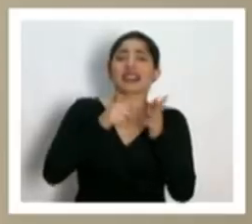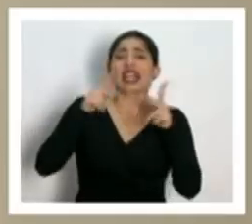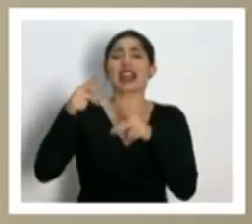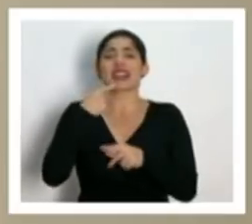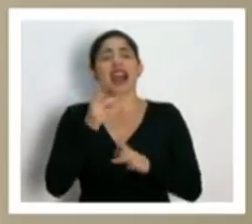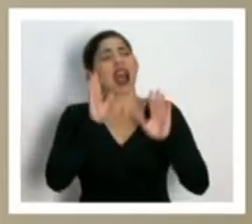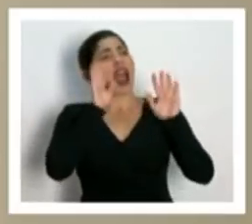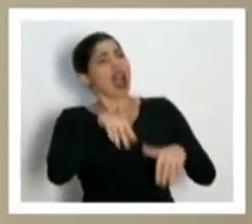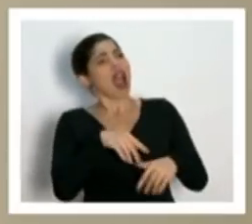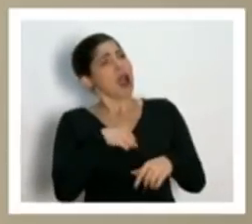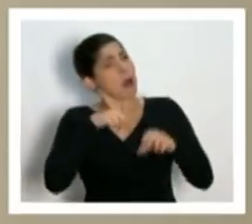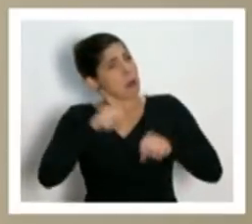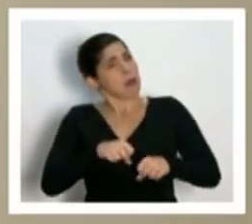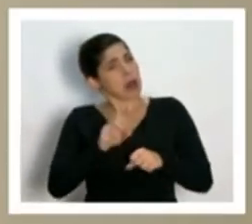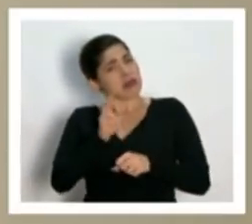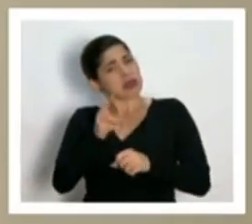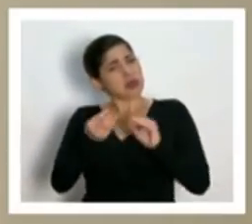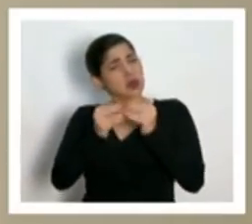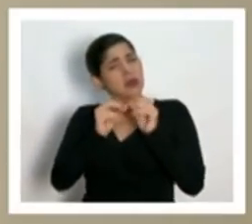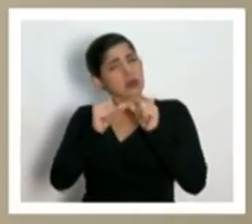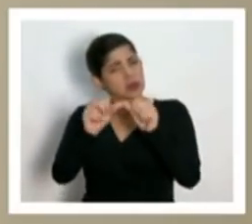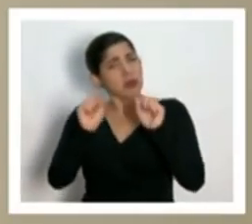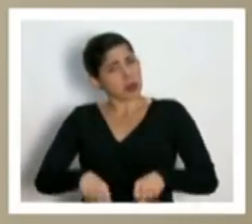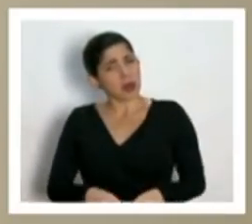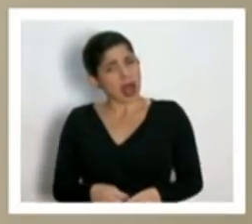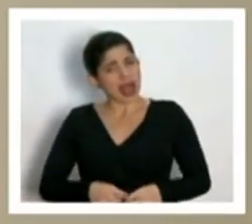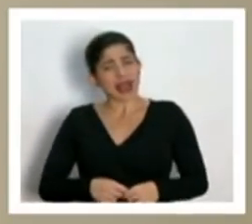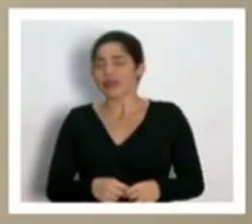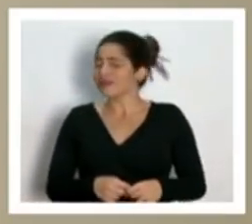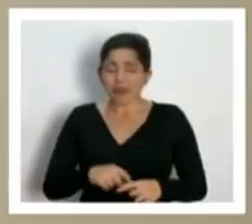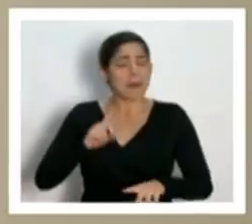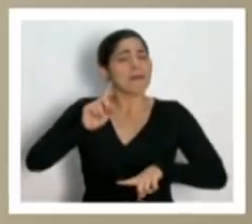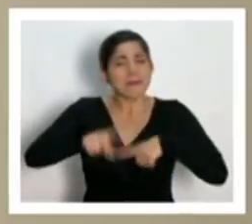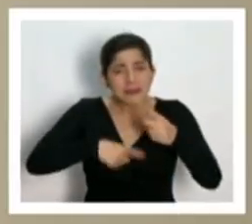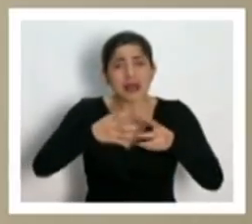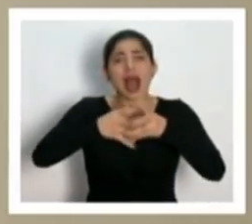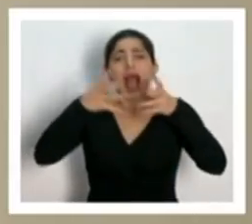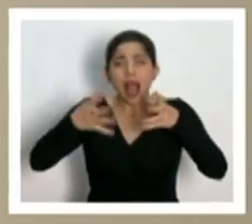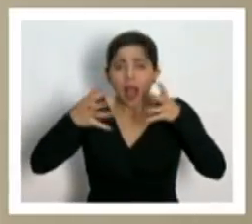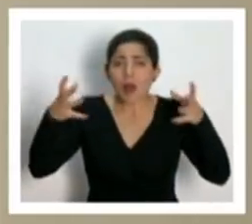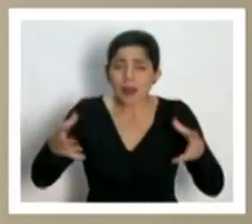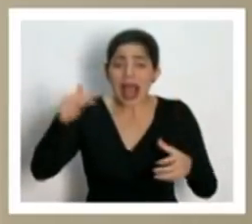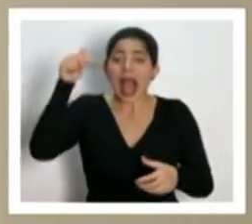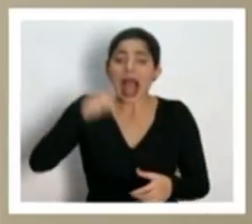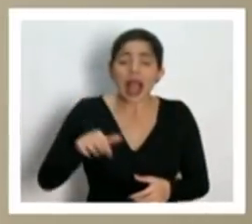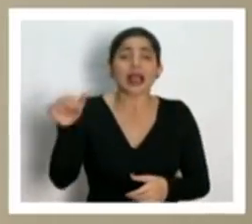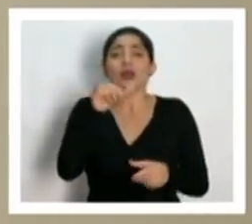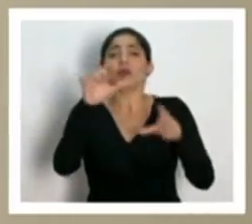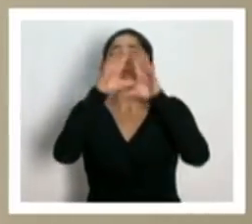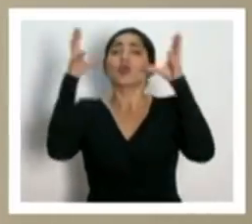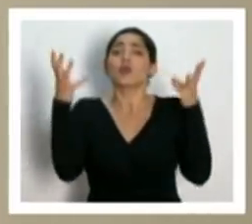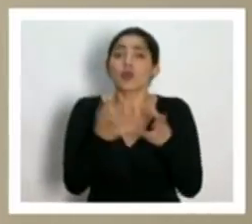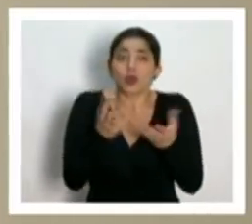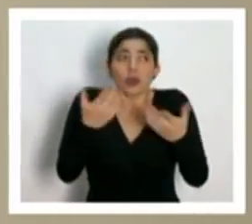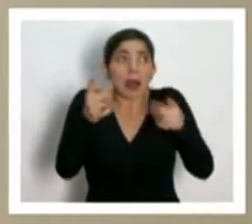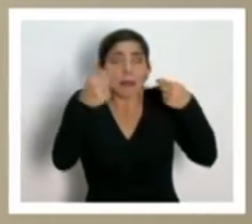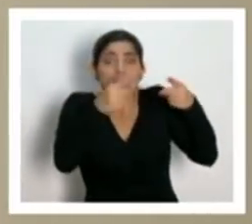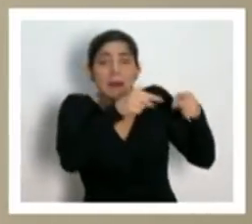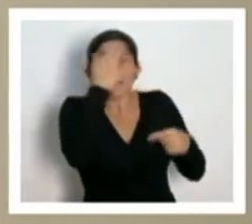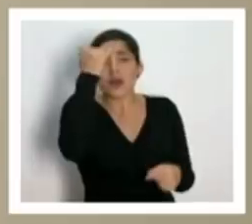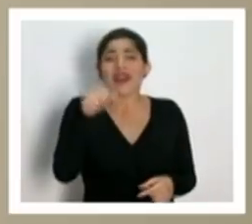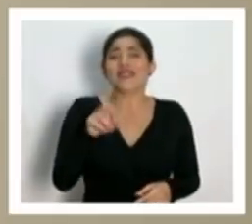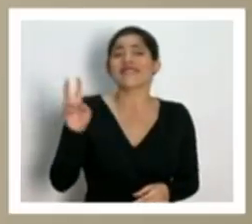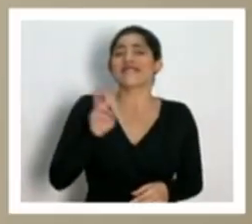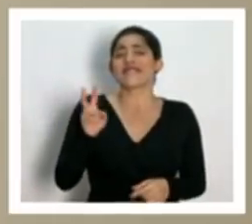dice no es que nos podemos mantener en esas cifras y van a aumentar esas cifras aquí y en todo el mundo como ha estado ocurriendo porque es un virus